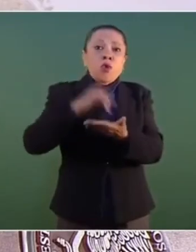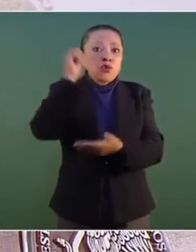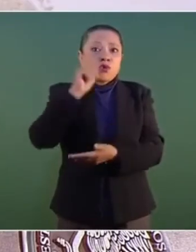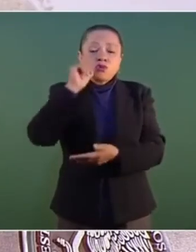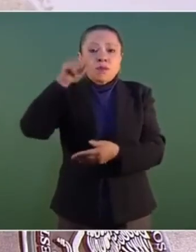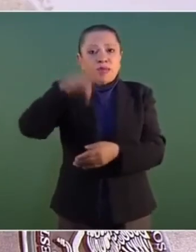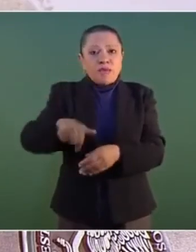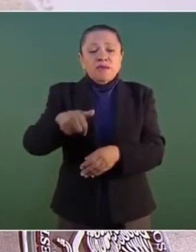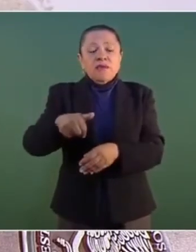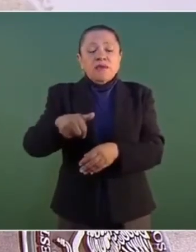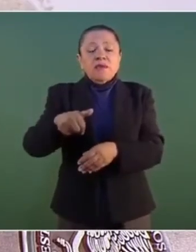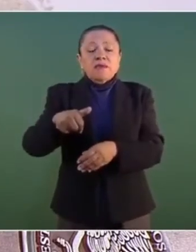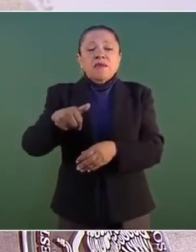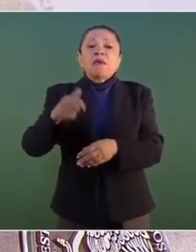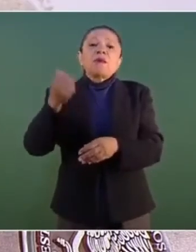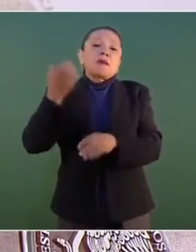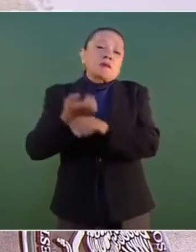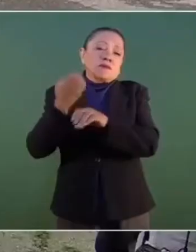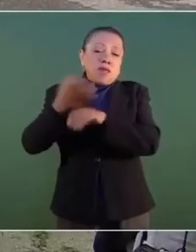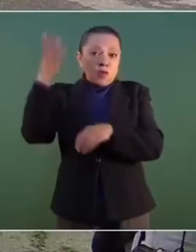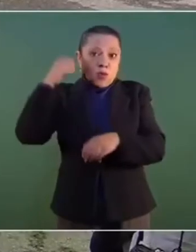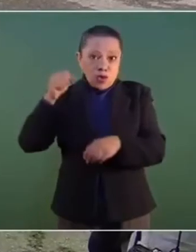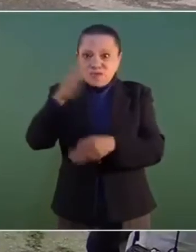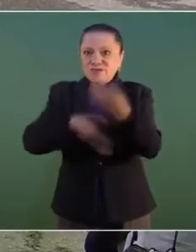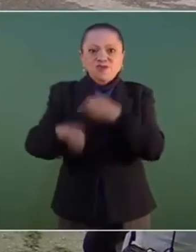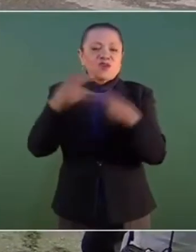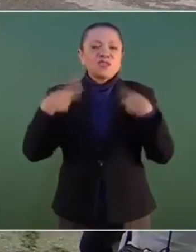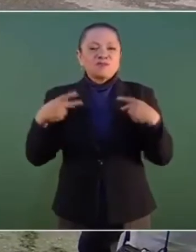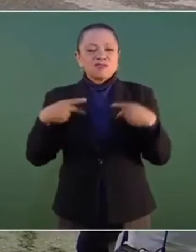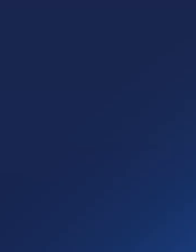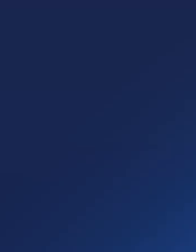la gente morelense. Está muy agradecida con usted. Muchísimas gracias.